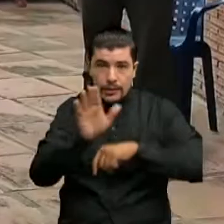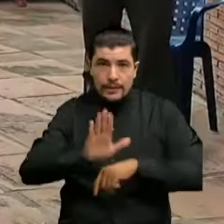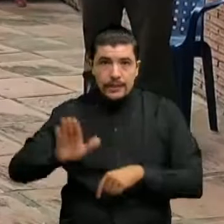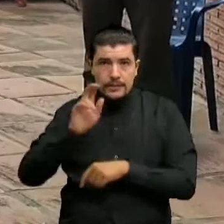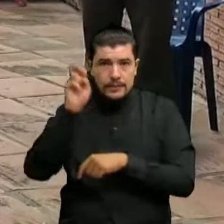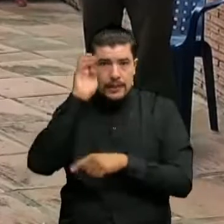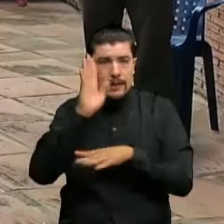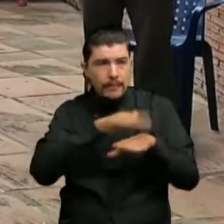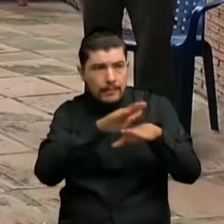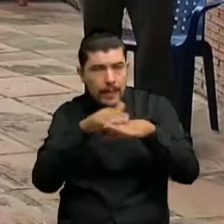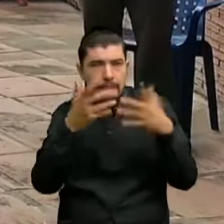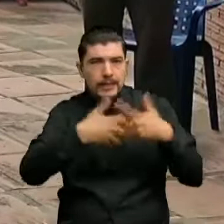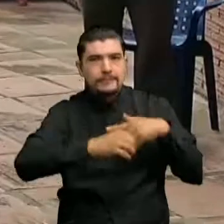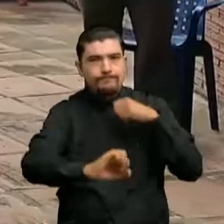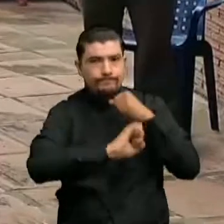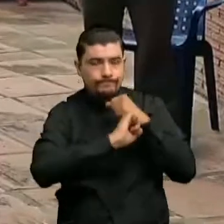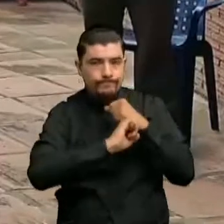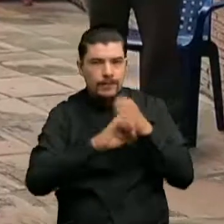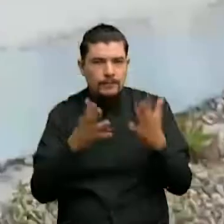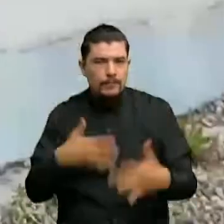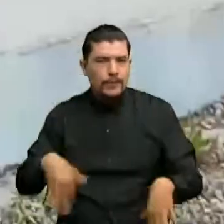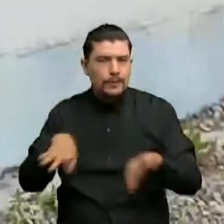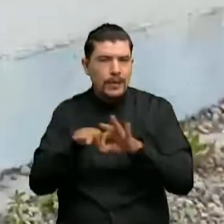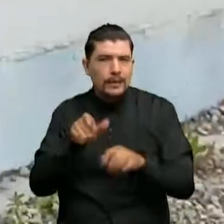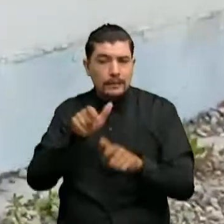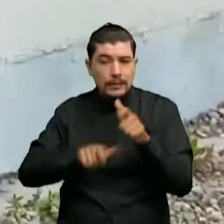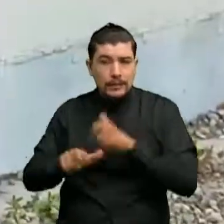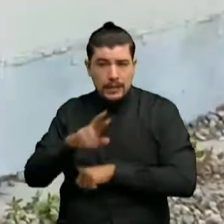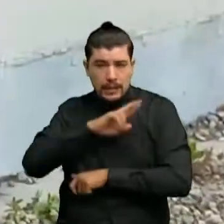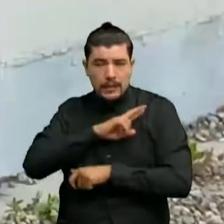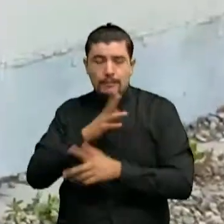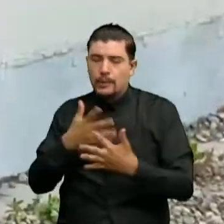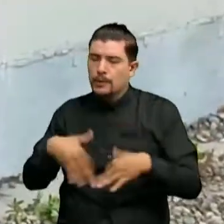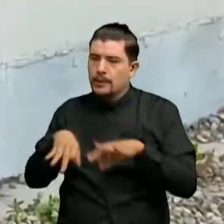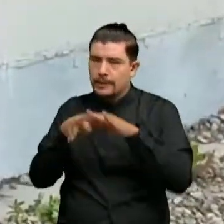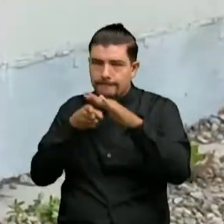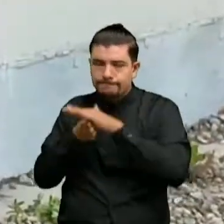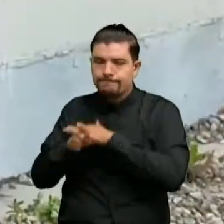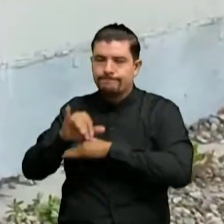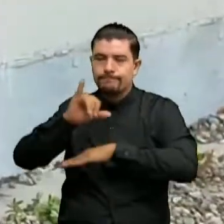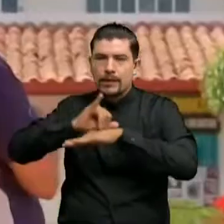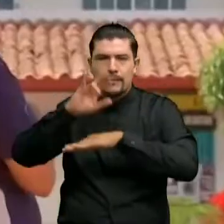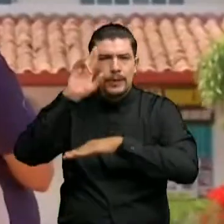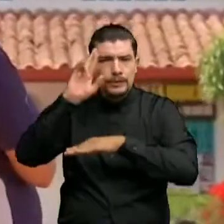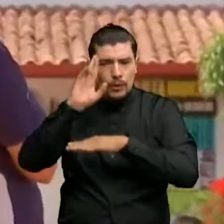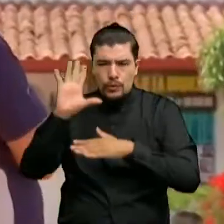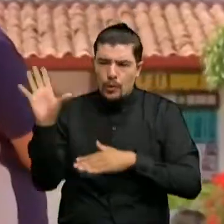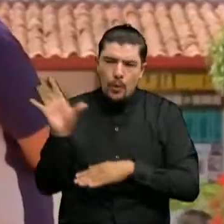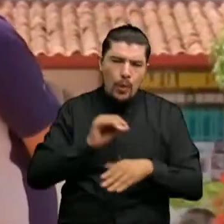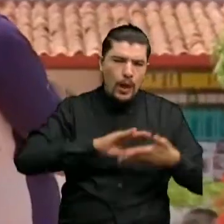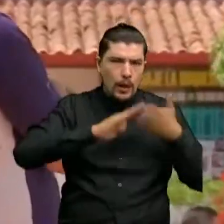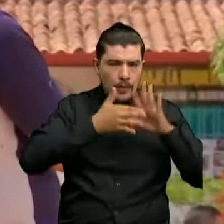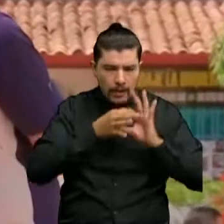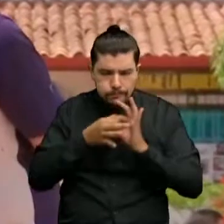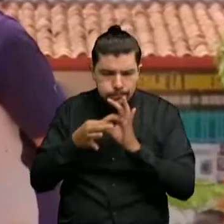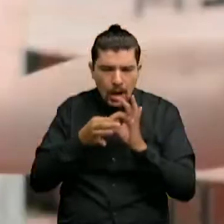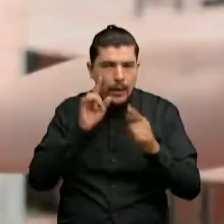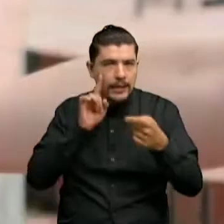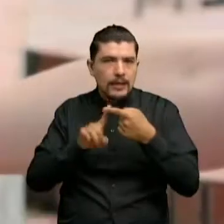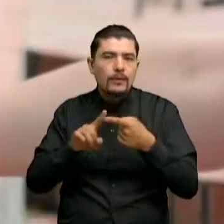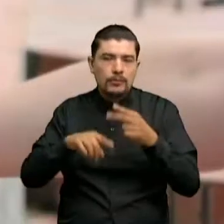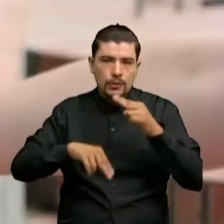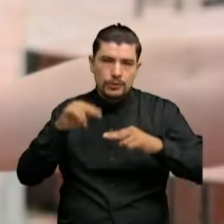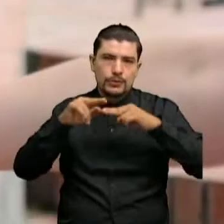santandereano Para los feligreses es importante contar con su iglesia Por esta razón trabajan conjuntamente Para alcanzar el objetivo